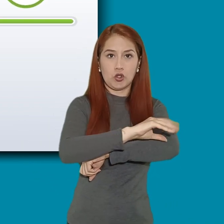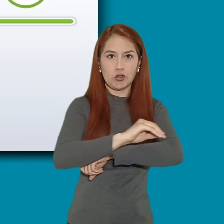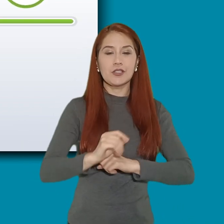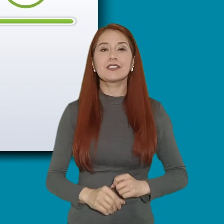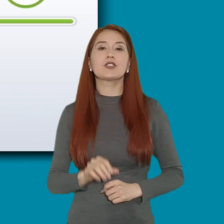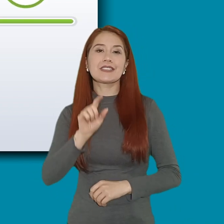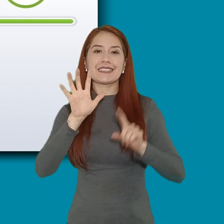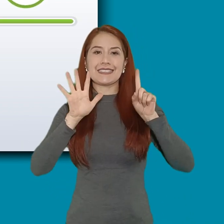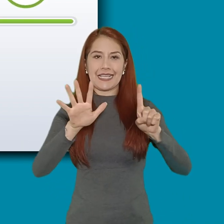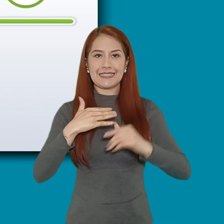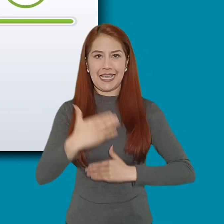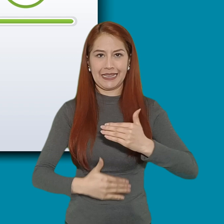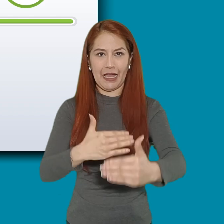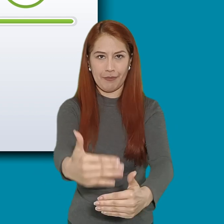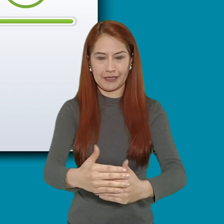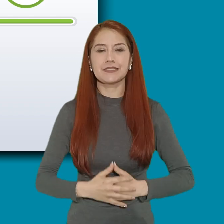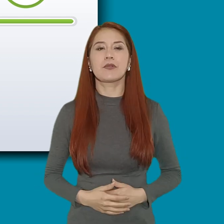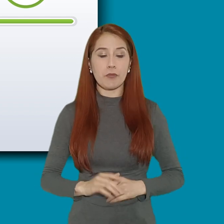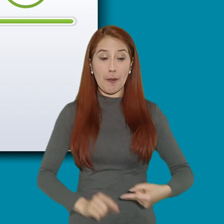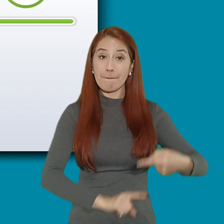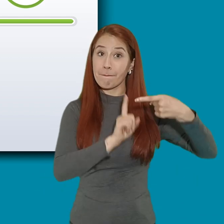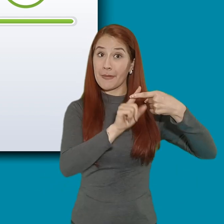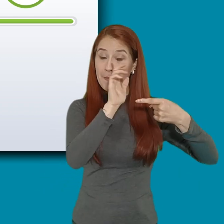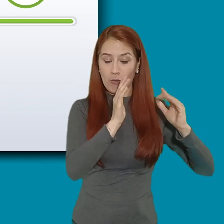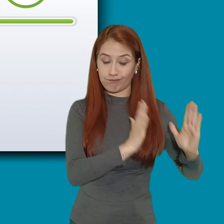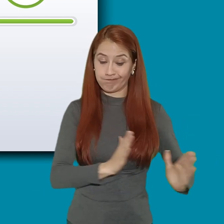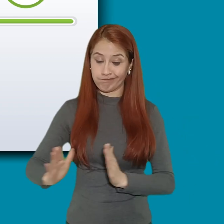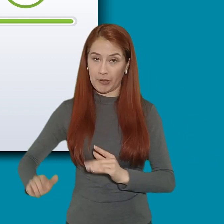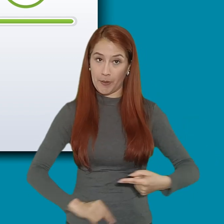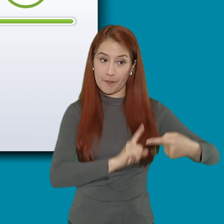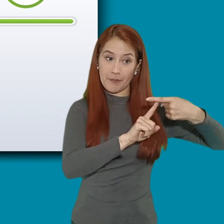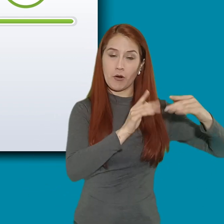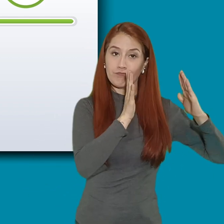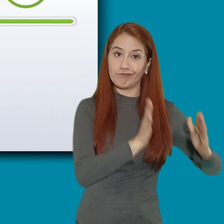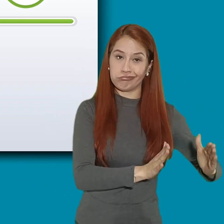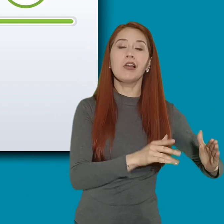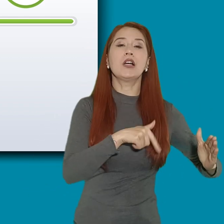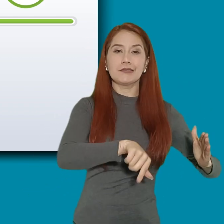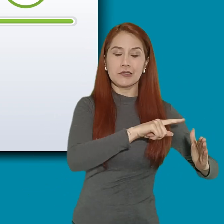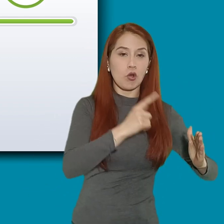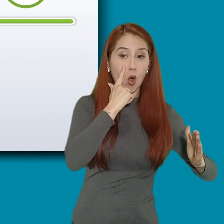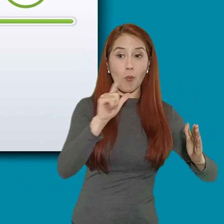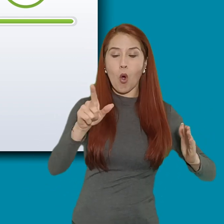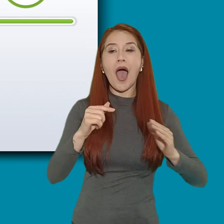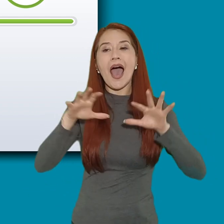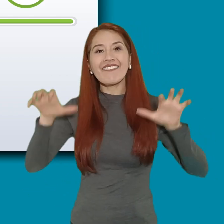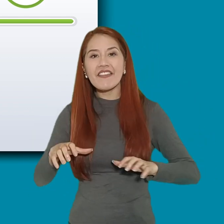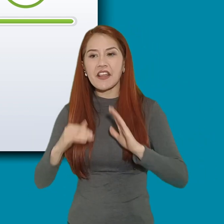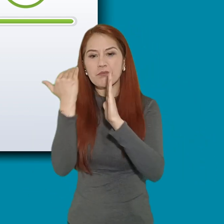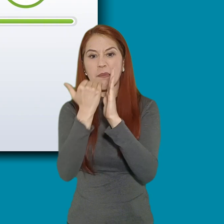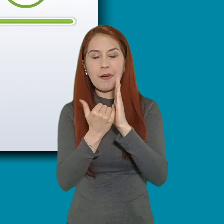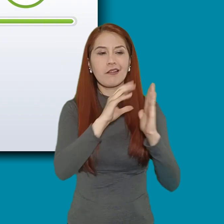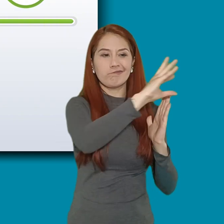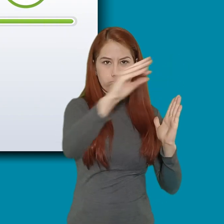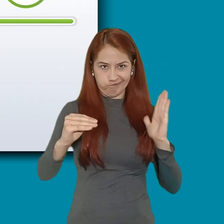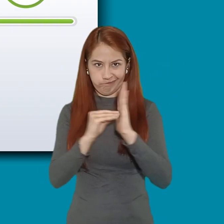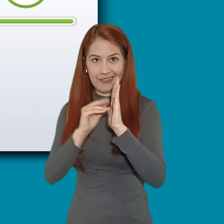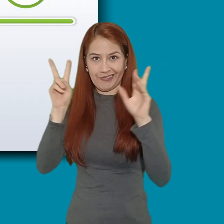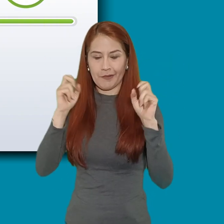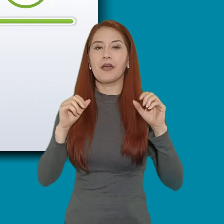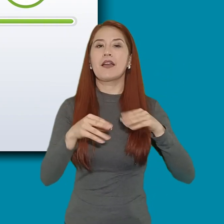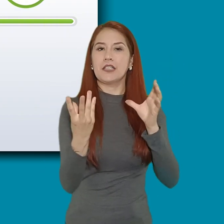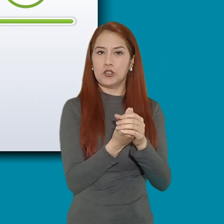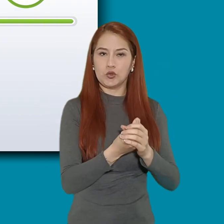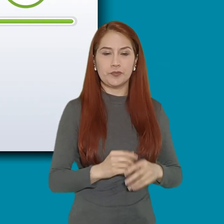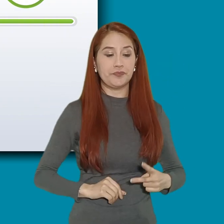Primero, posicionar la gestión inclusiva para las personas con discapacidad en la agenda pública territorial. Segundo,